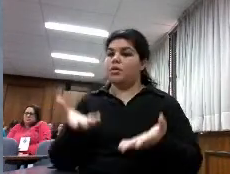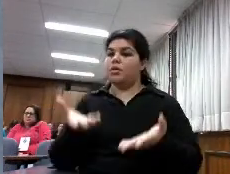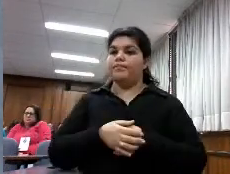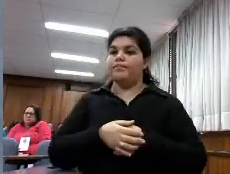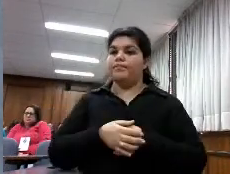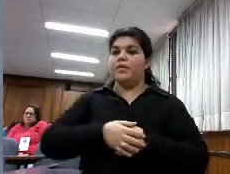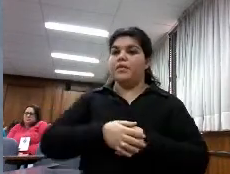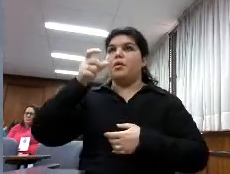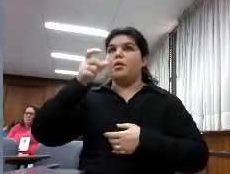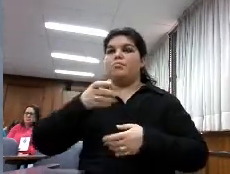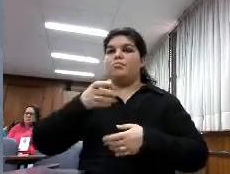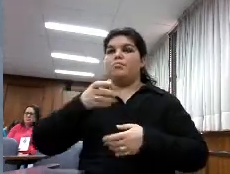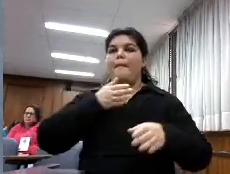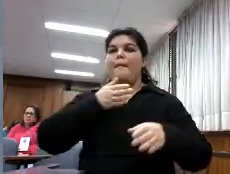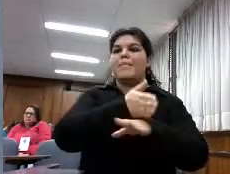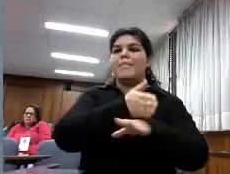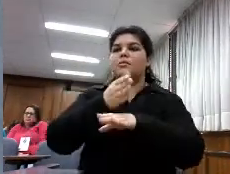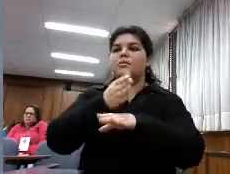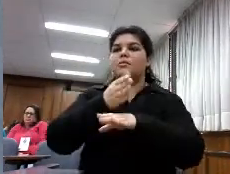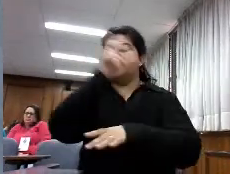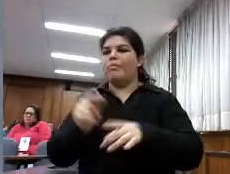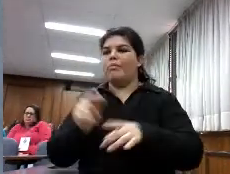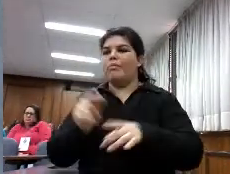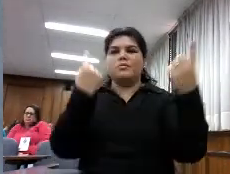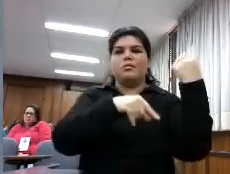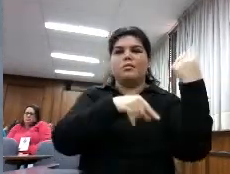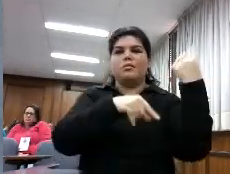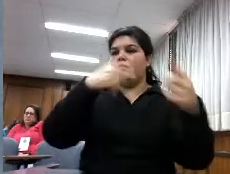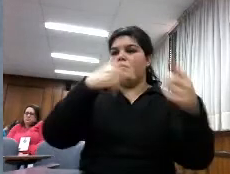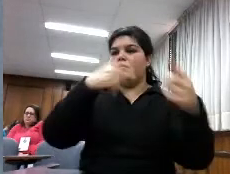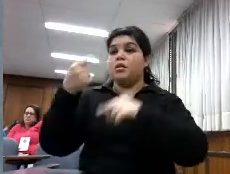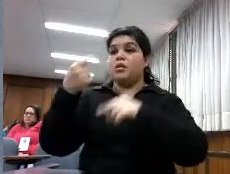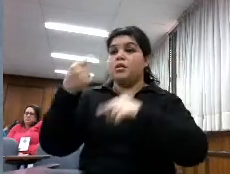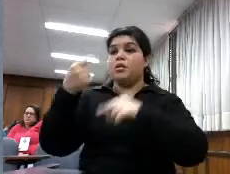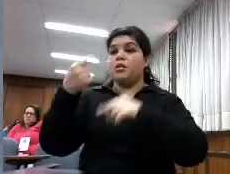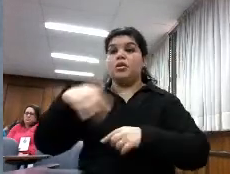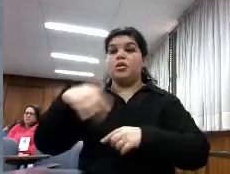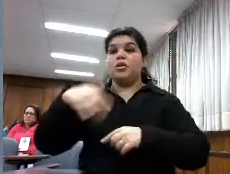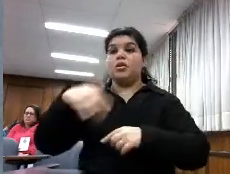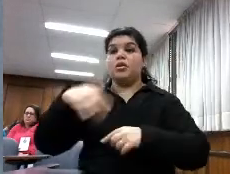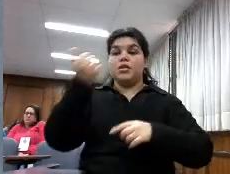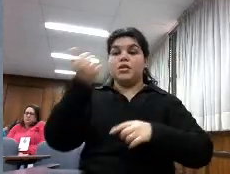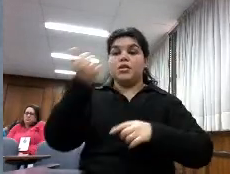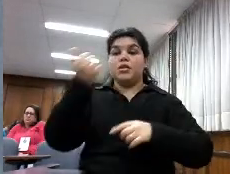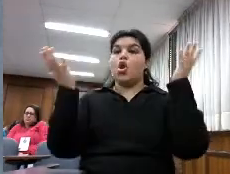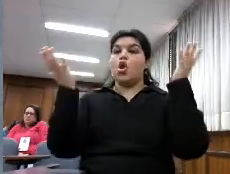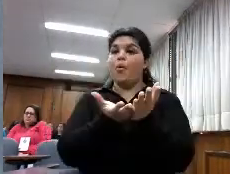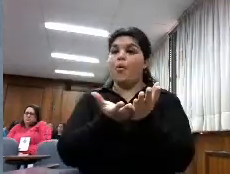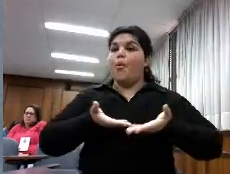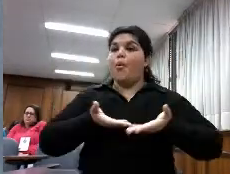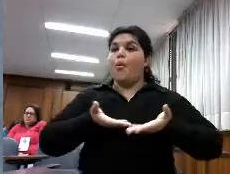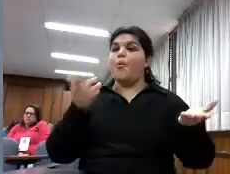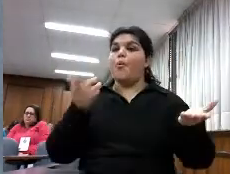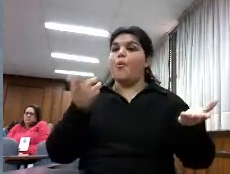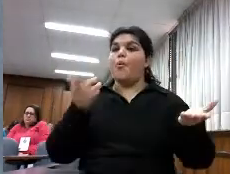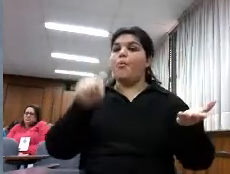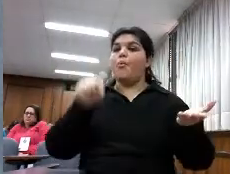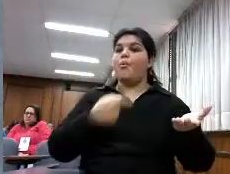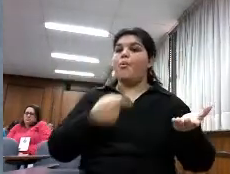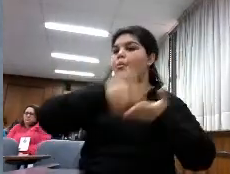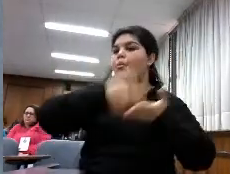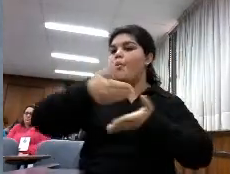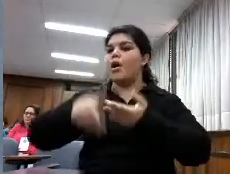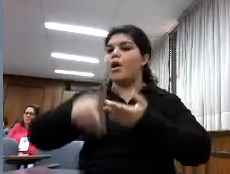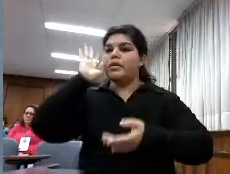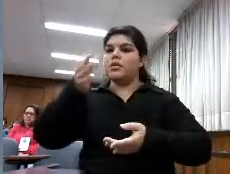sido muy distinto según los países pero ya es un estudio global al menos como global nos vale de cómo es el comportamiento de los